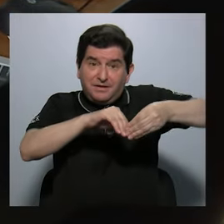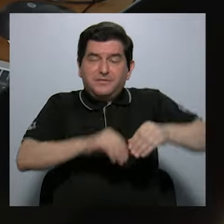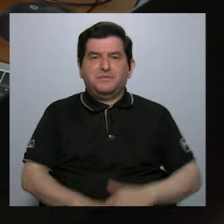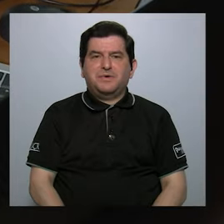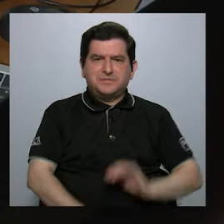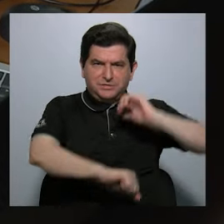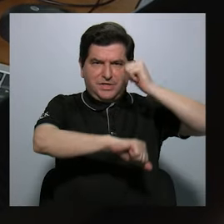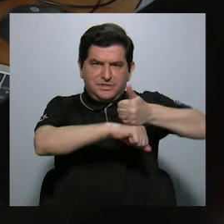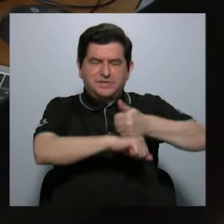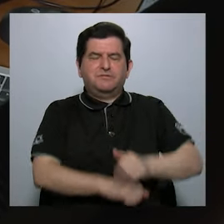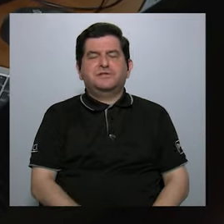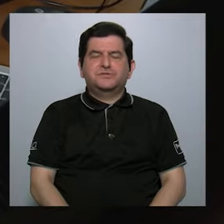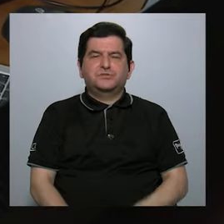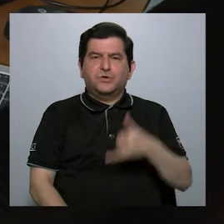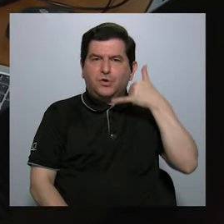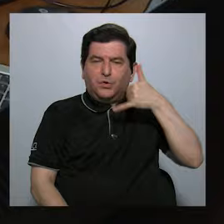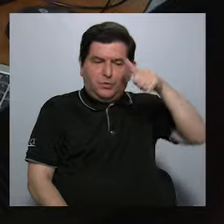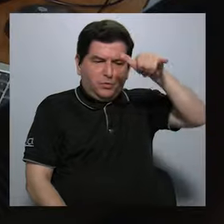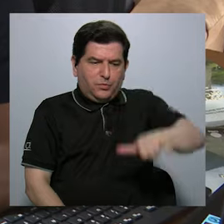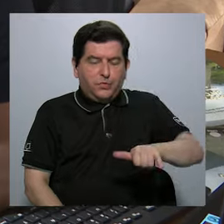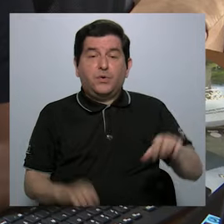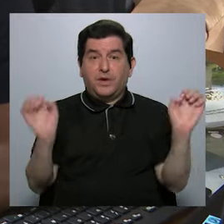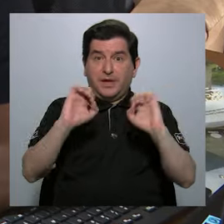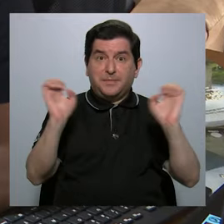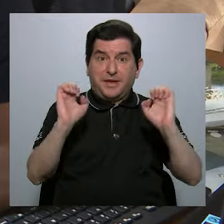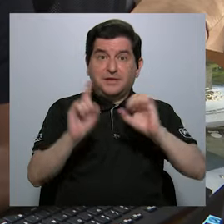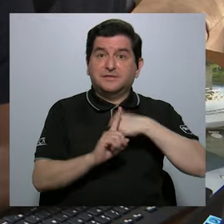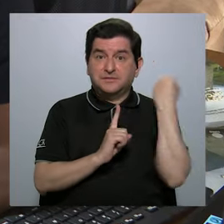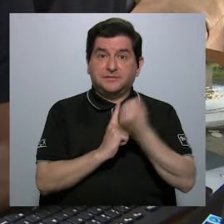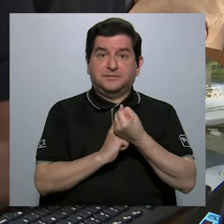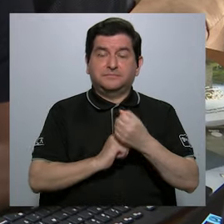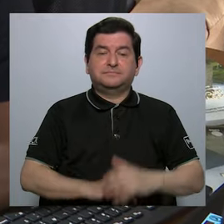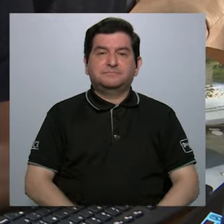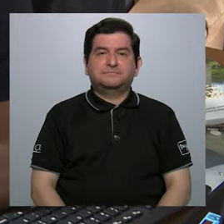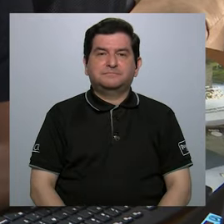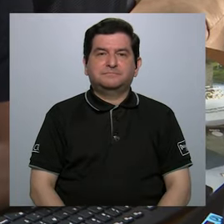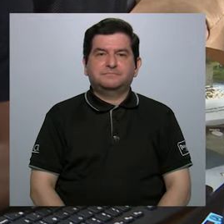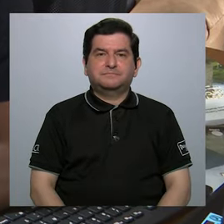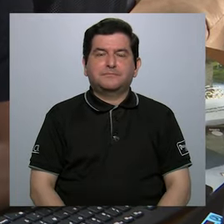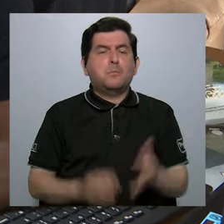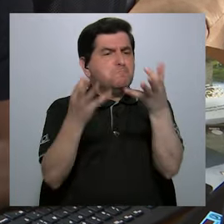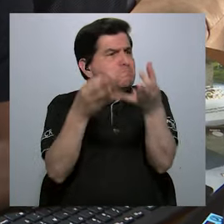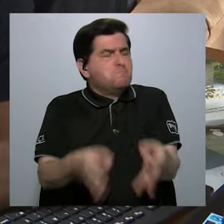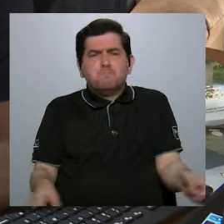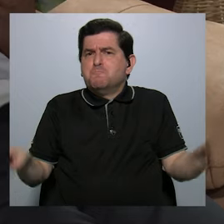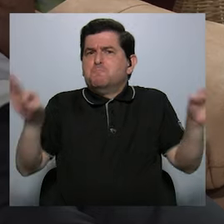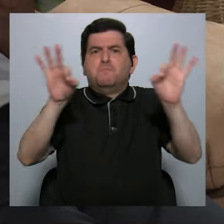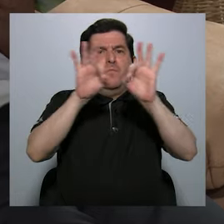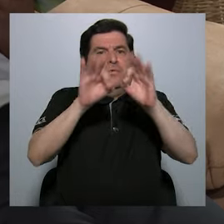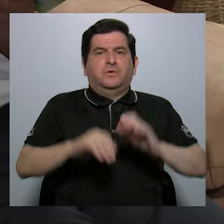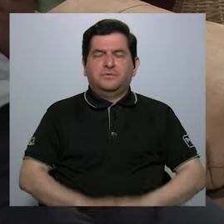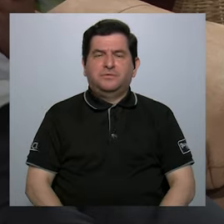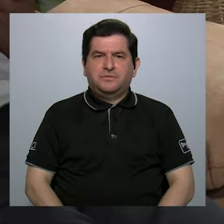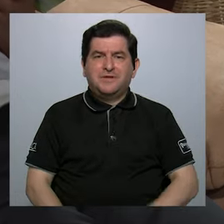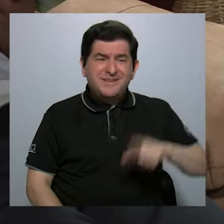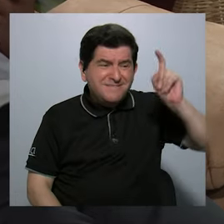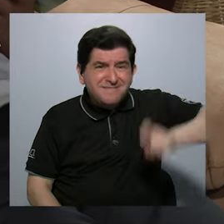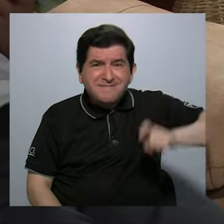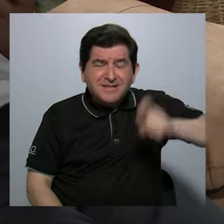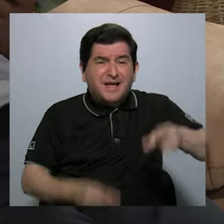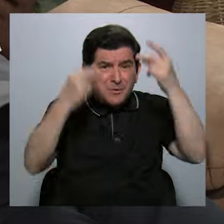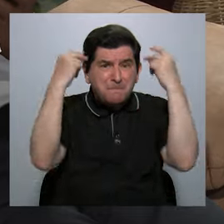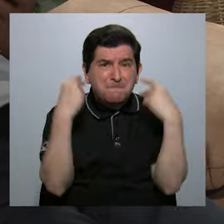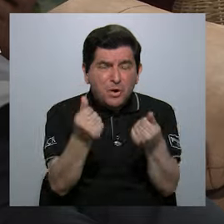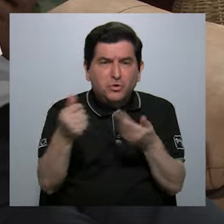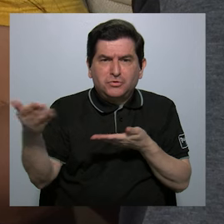emergencias. Es sumamente importante, requerían urgentemente el servicio de Internet, no